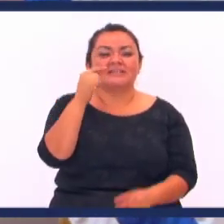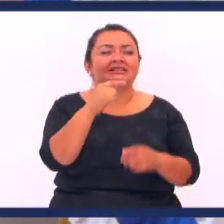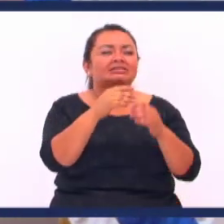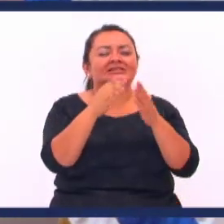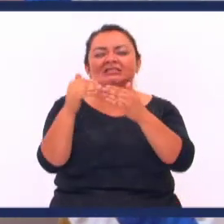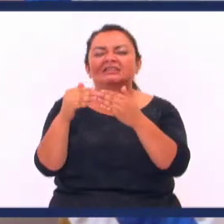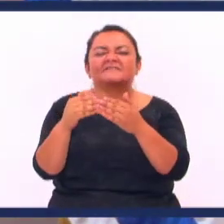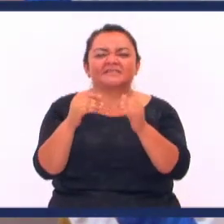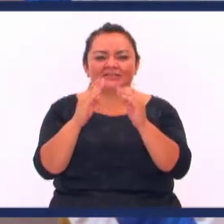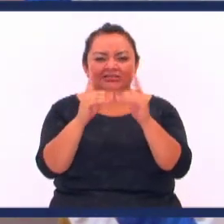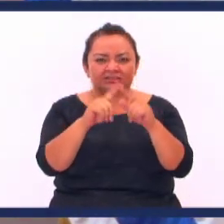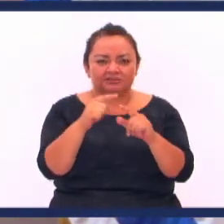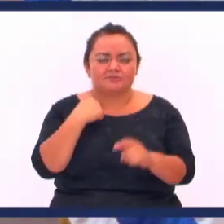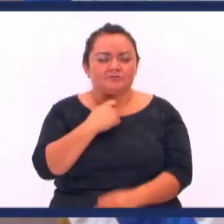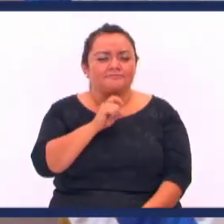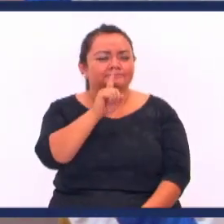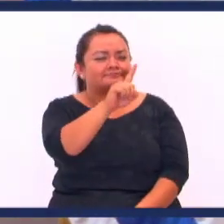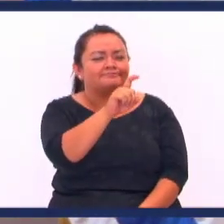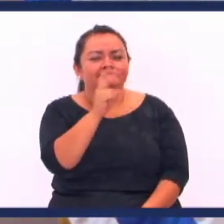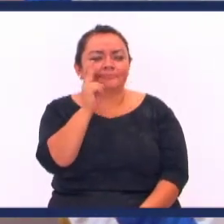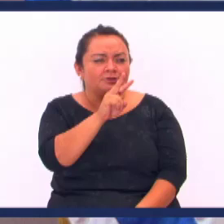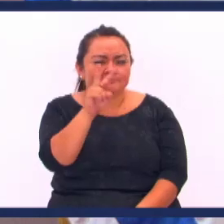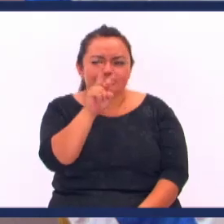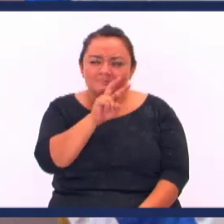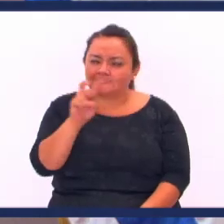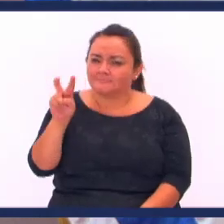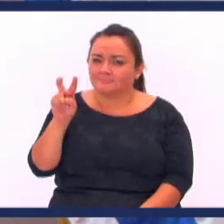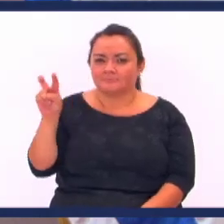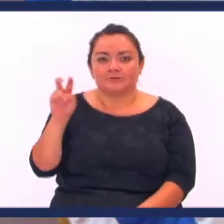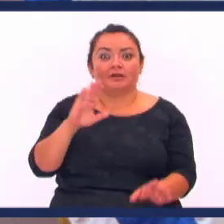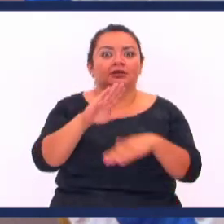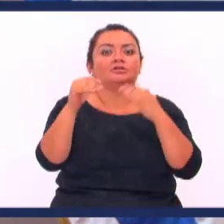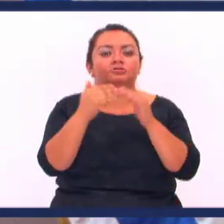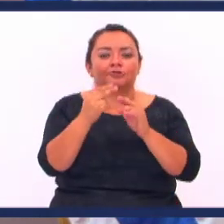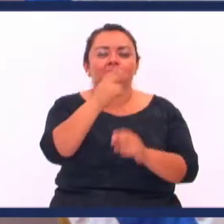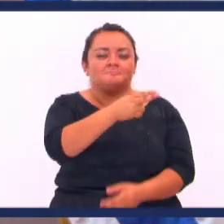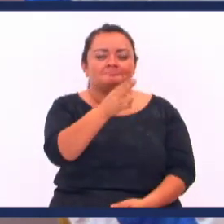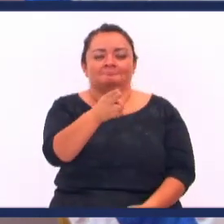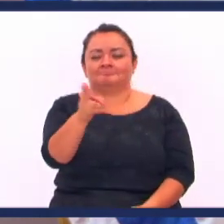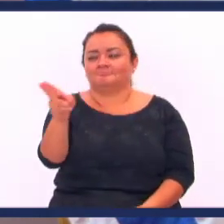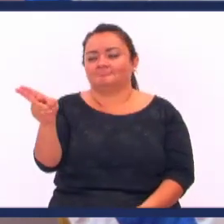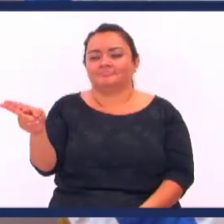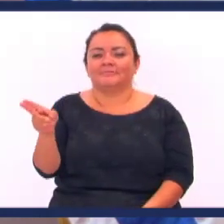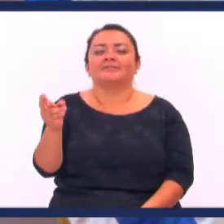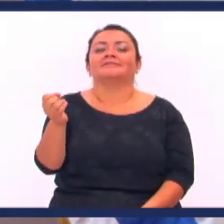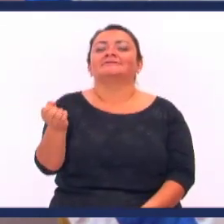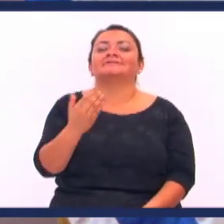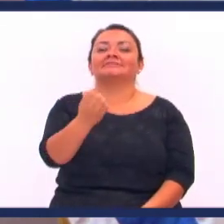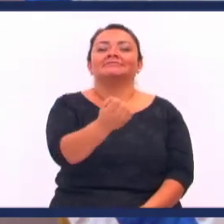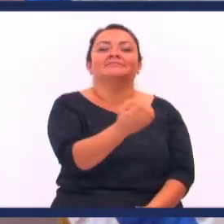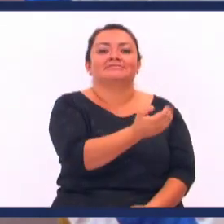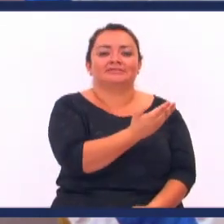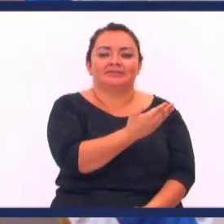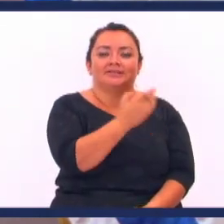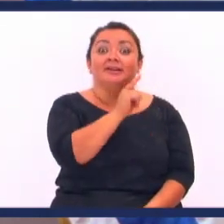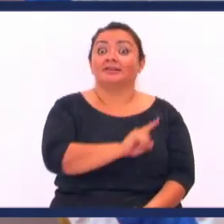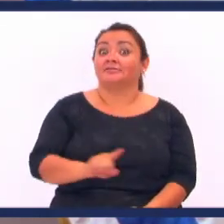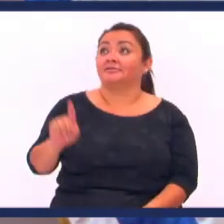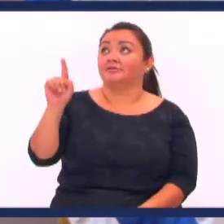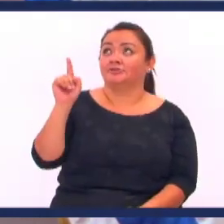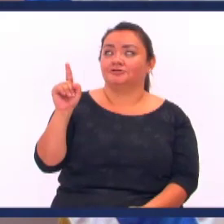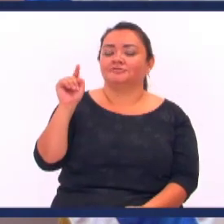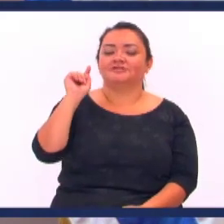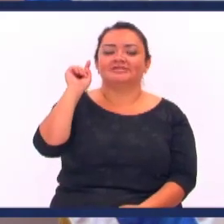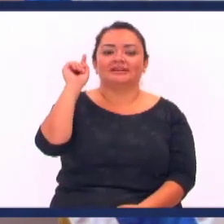religiosos Que vamos a mencionar Y les a decir una cosa Todos coincidían en algo ¿En qué coincidían? En que el Señor